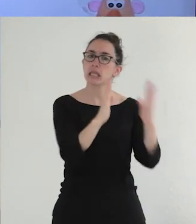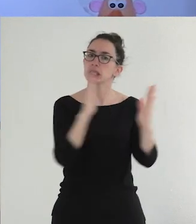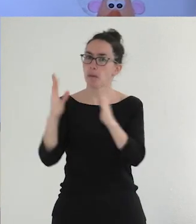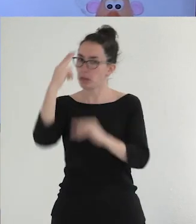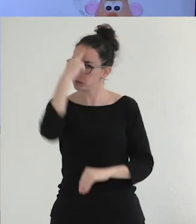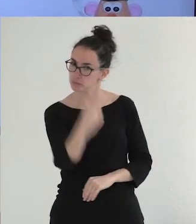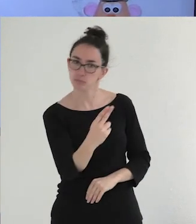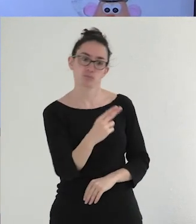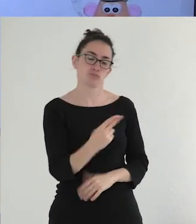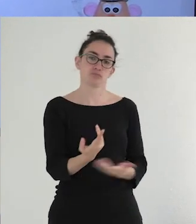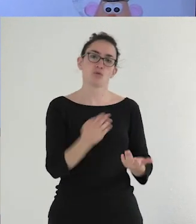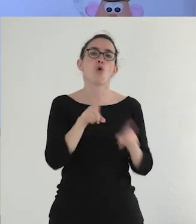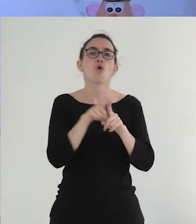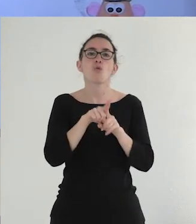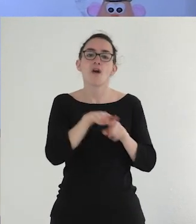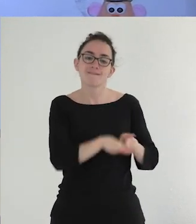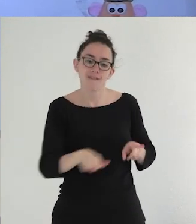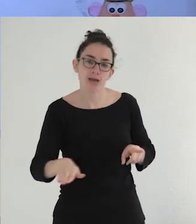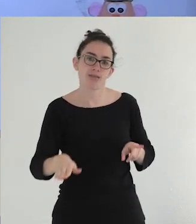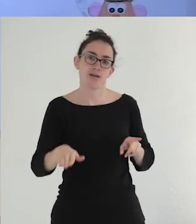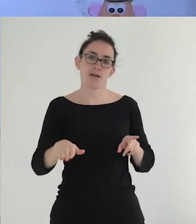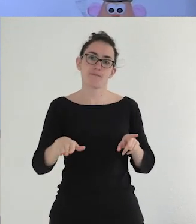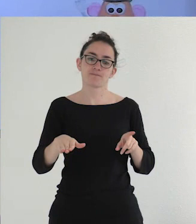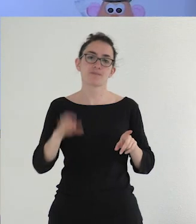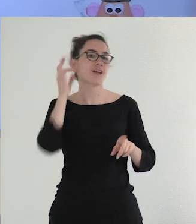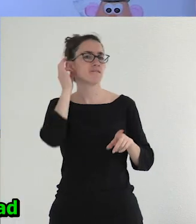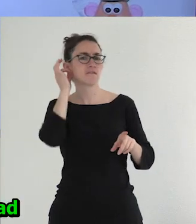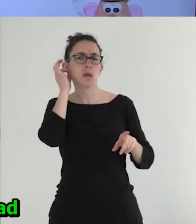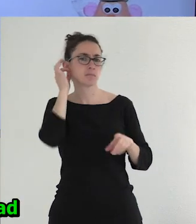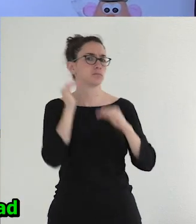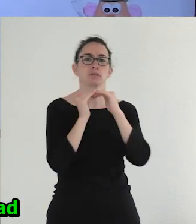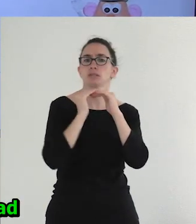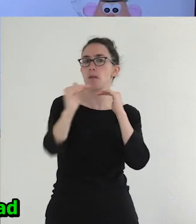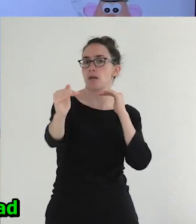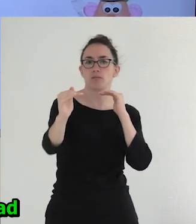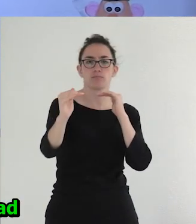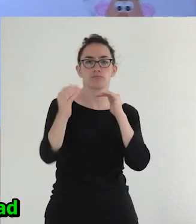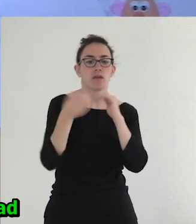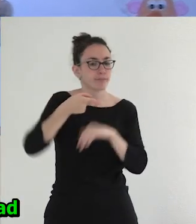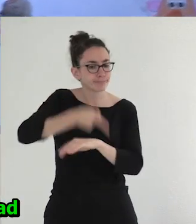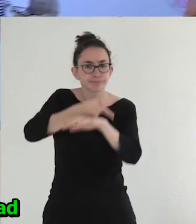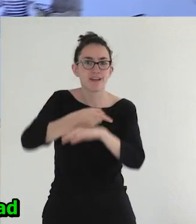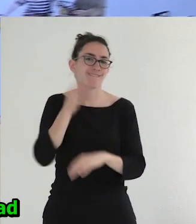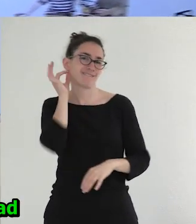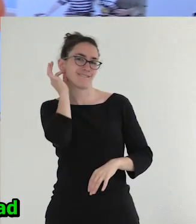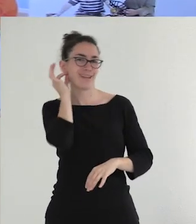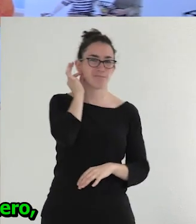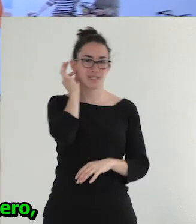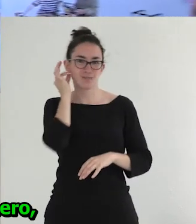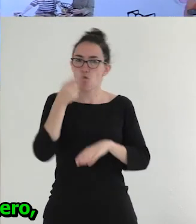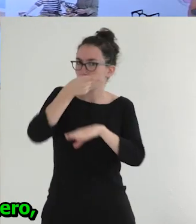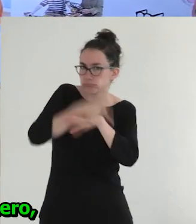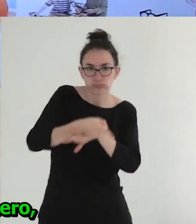la infancia en sí misma, la feminidad es una cosa que no se mueve en el tiempo, probablemente tiene que ver con que en la infancia de la feminidad uno